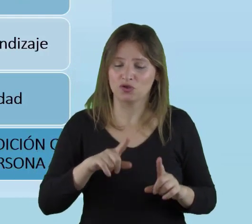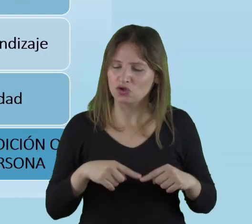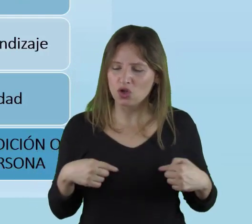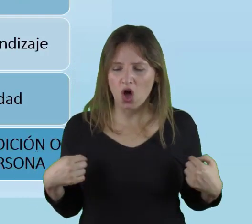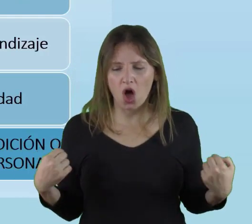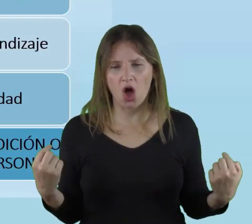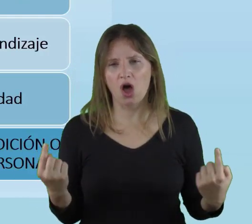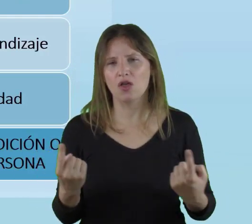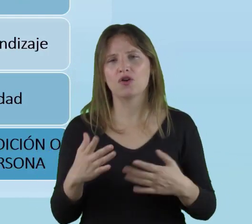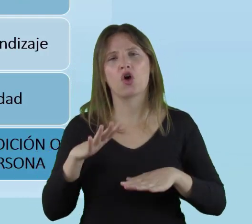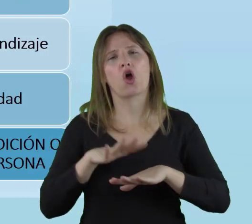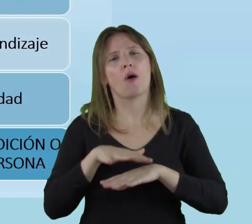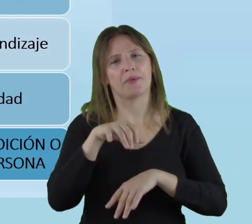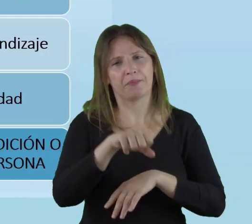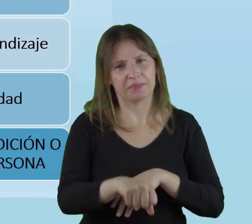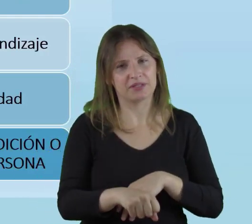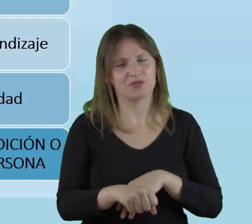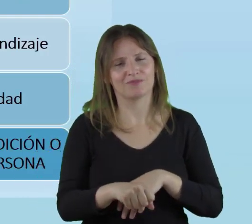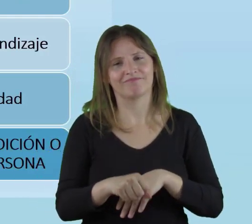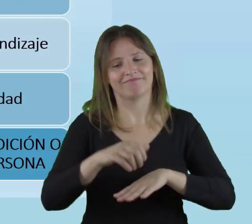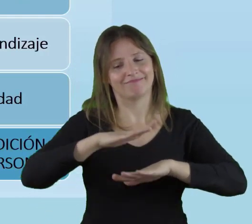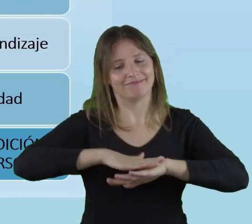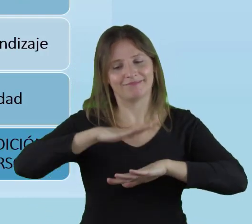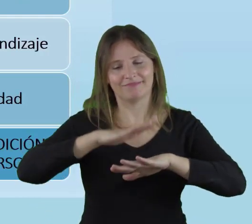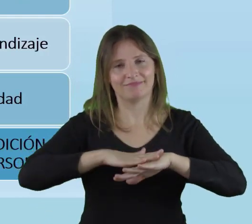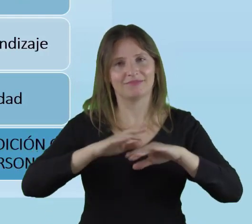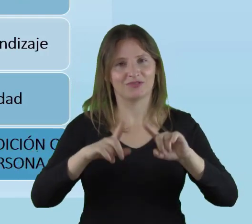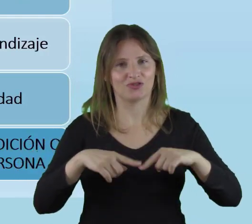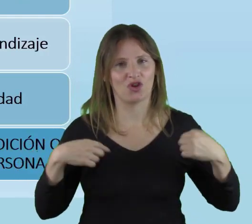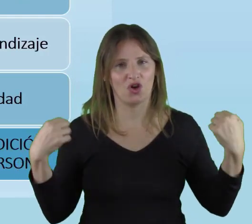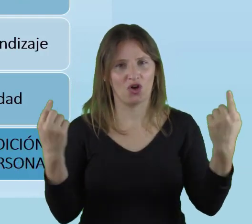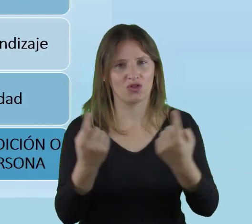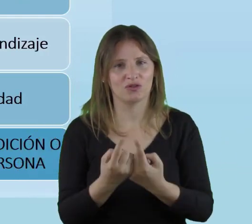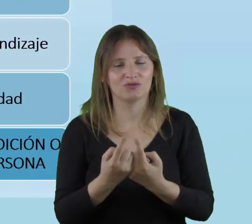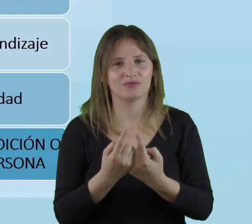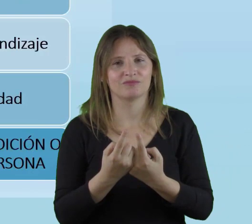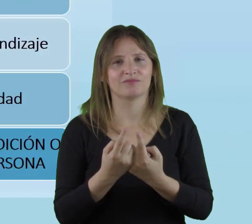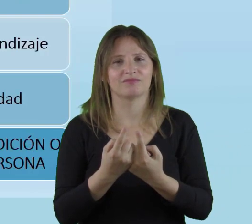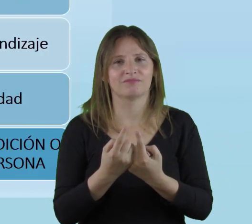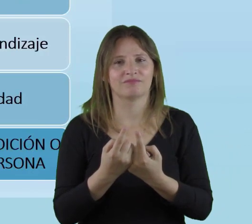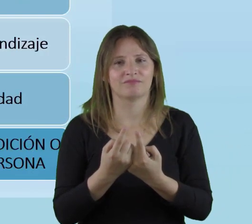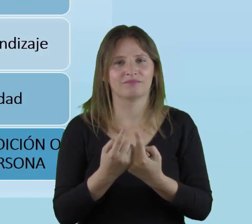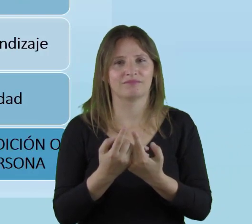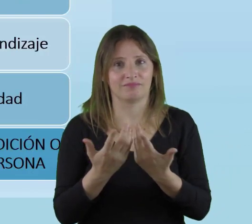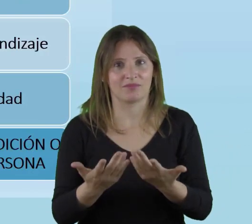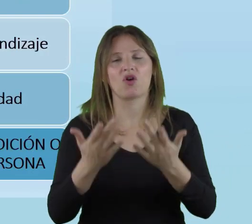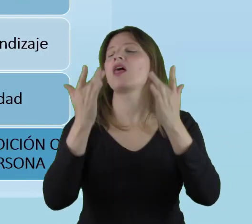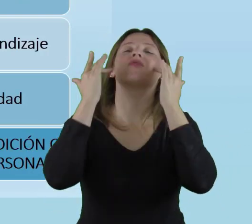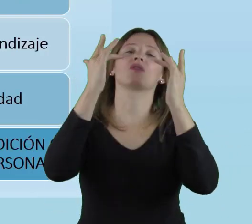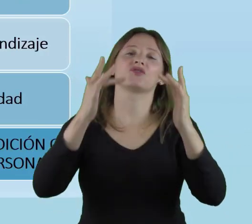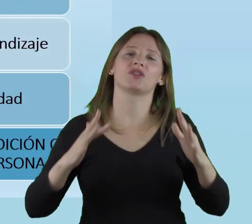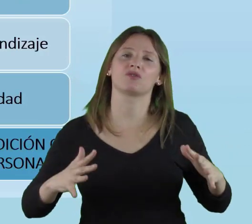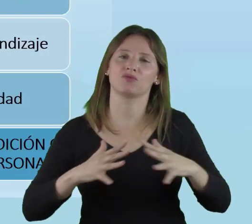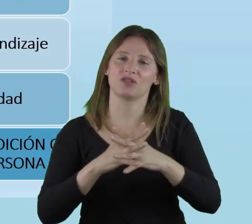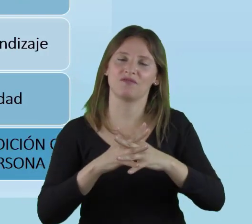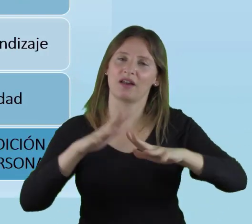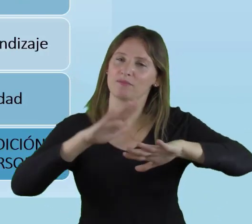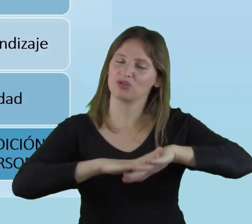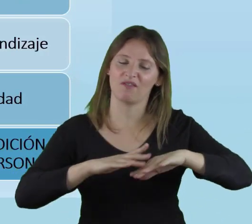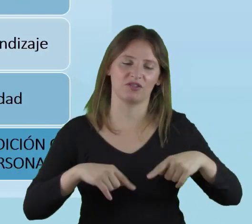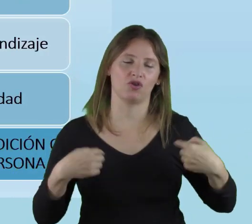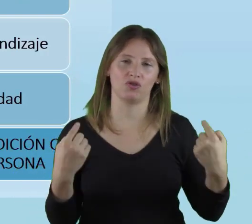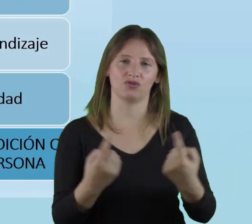Todos estamos comprometidos y tenemos esta responsabilidad con la educación